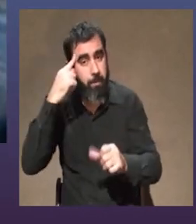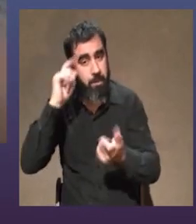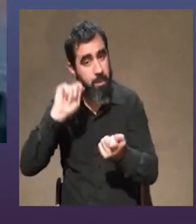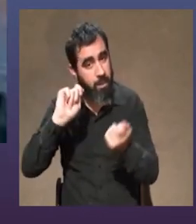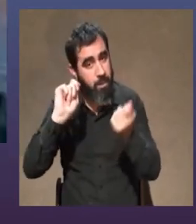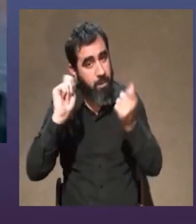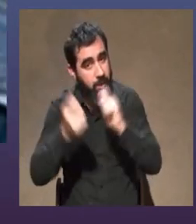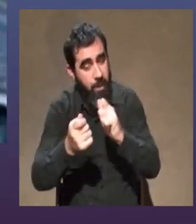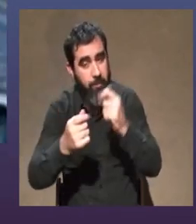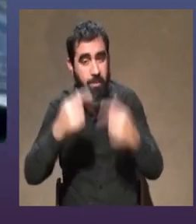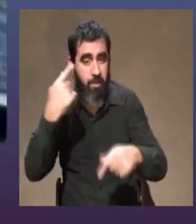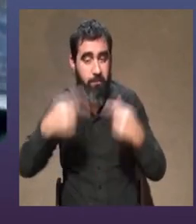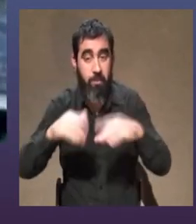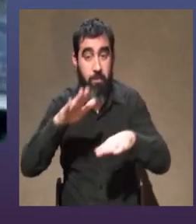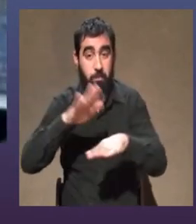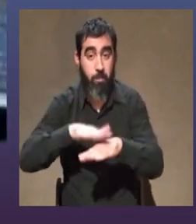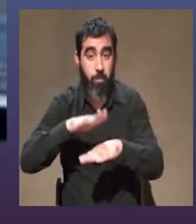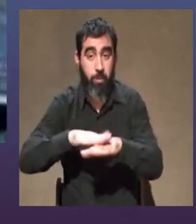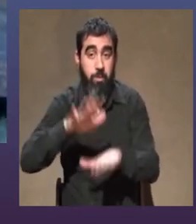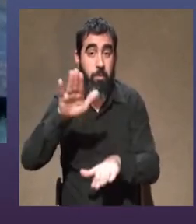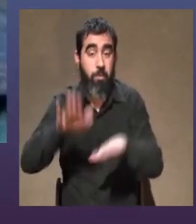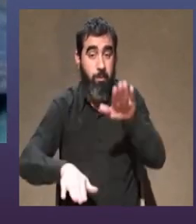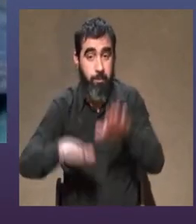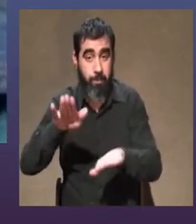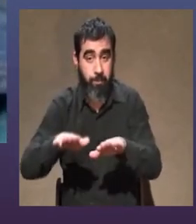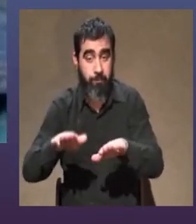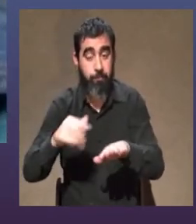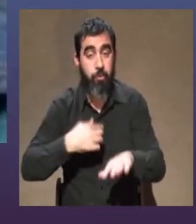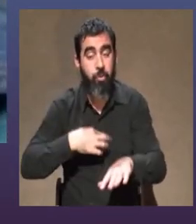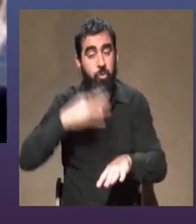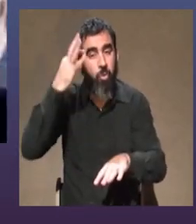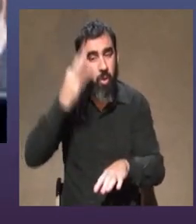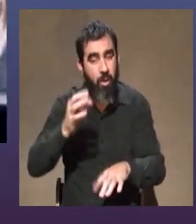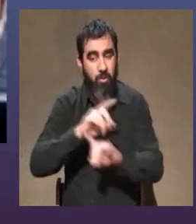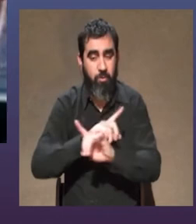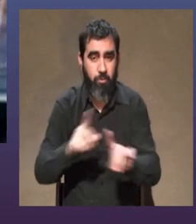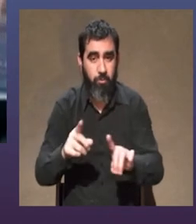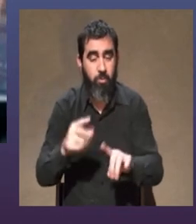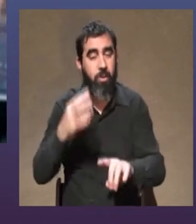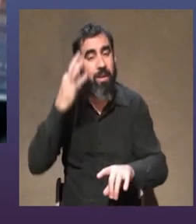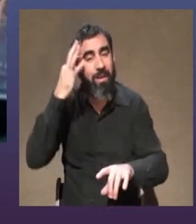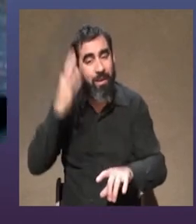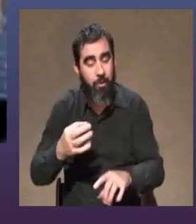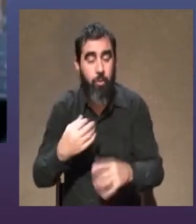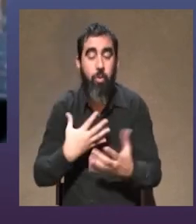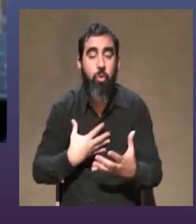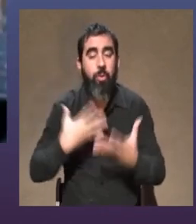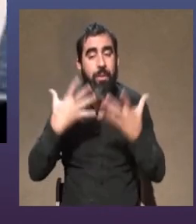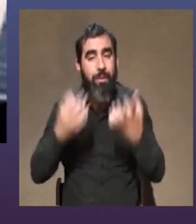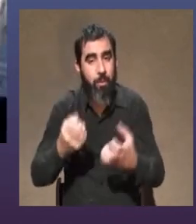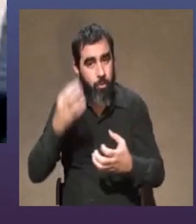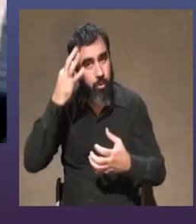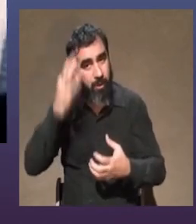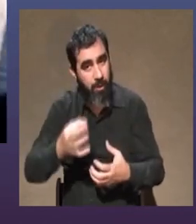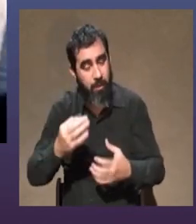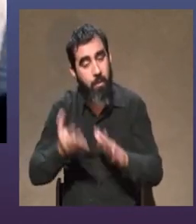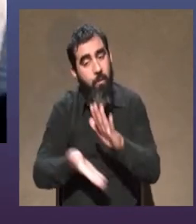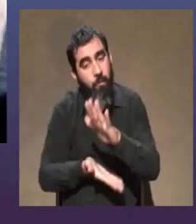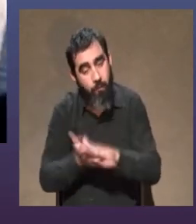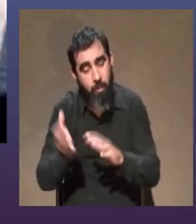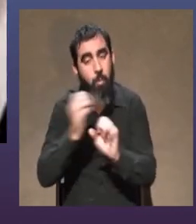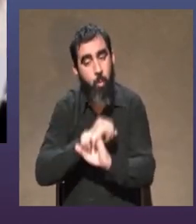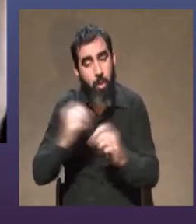varíe en cada momento yo creo que no yo creo que y quiero creer que nos vamos a poder